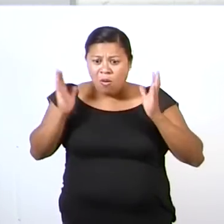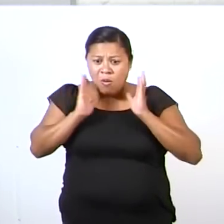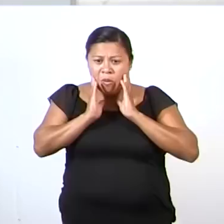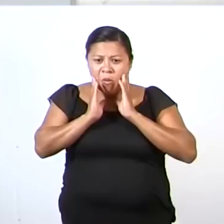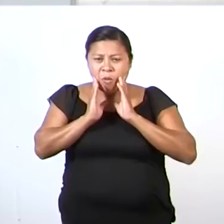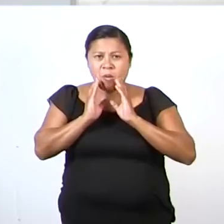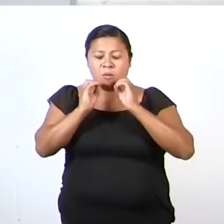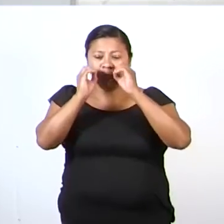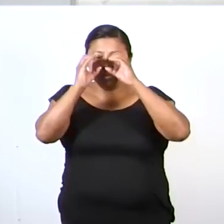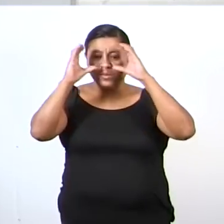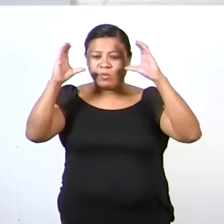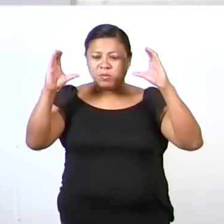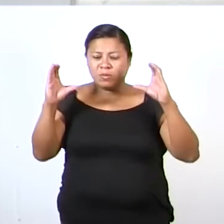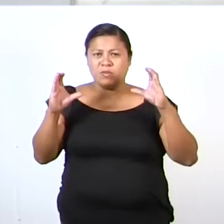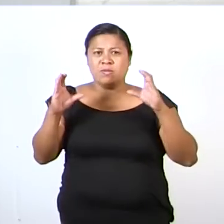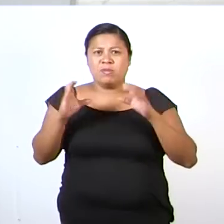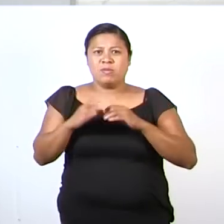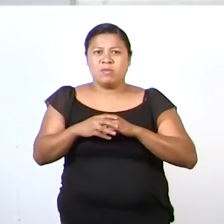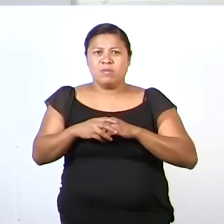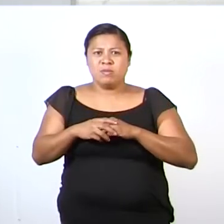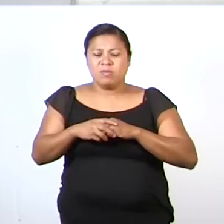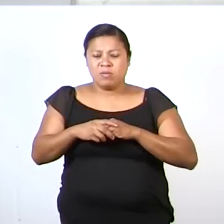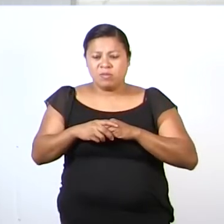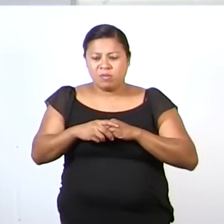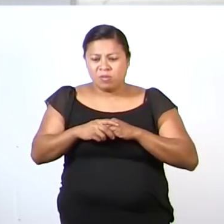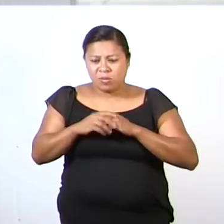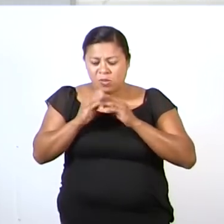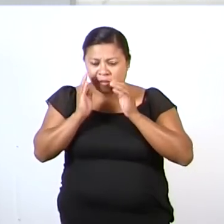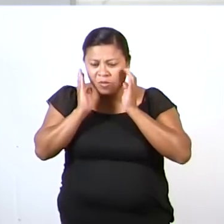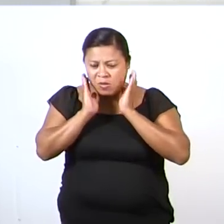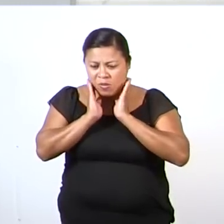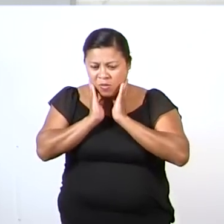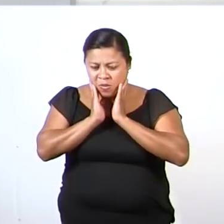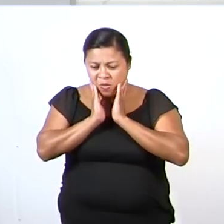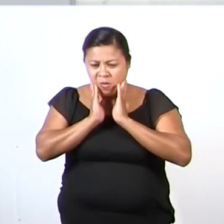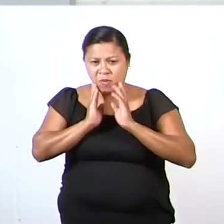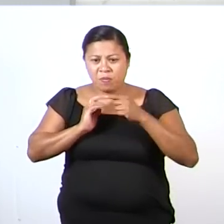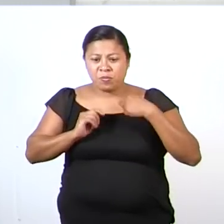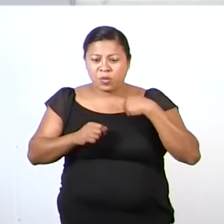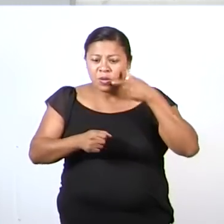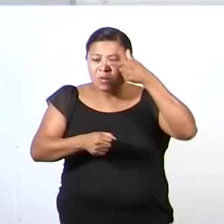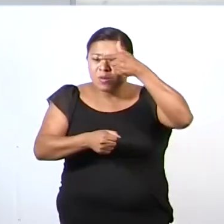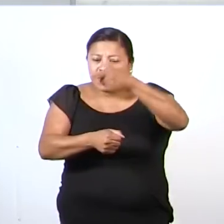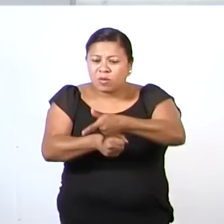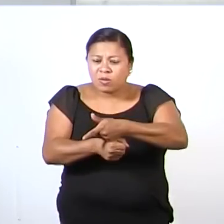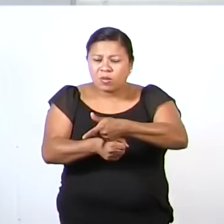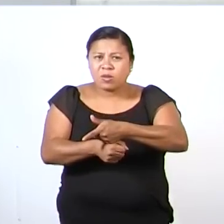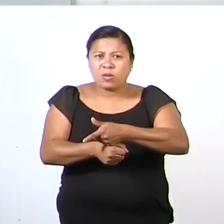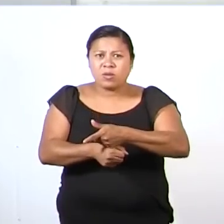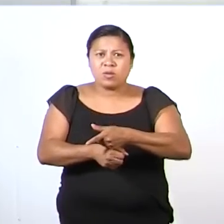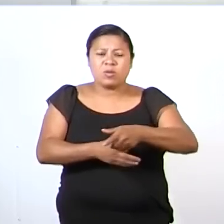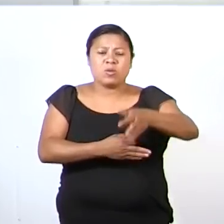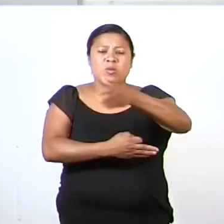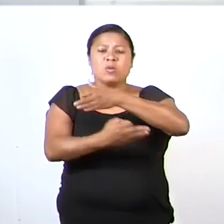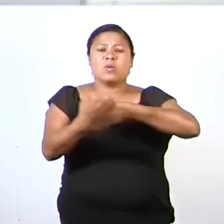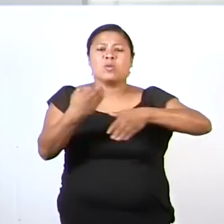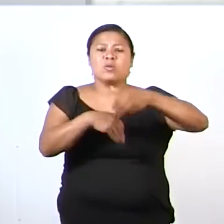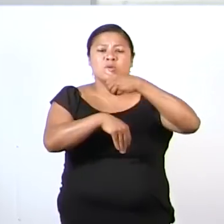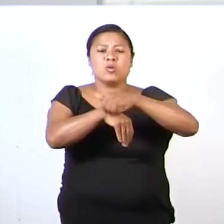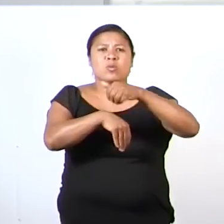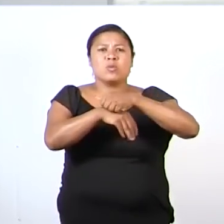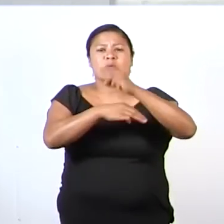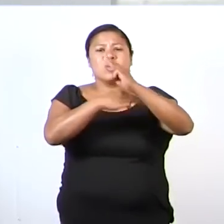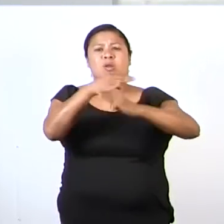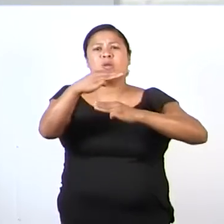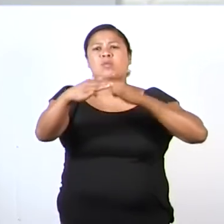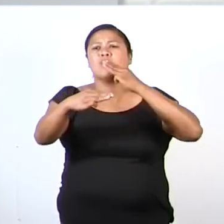oh, hemos encontrado todos los números del